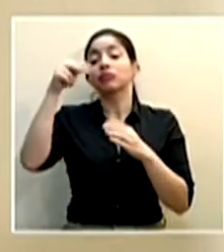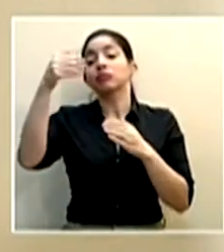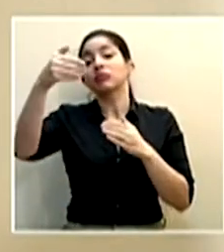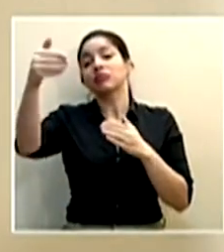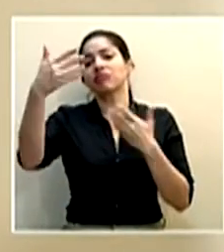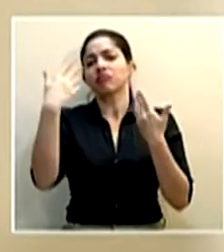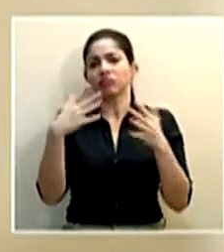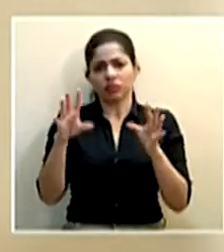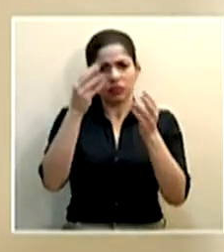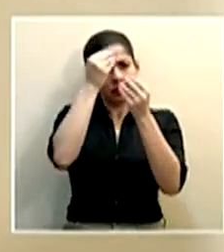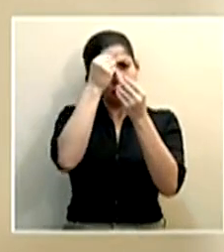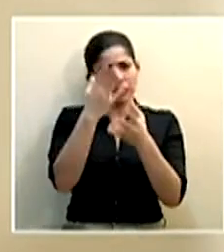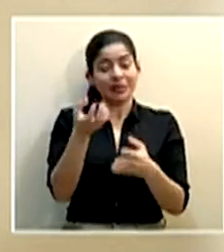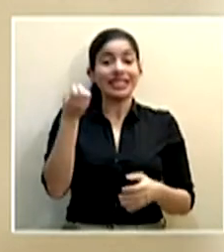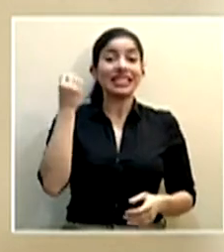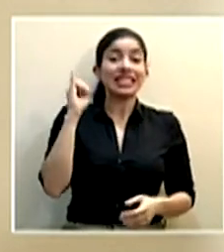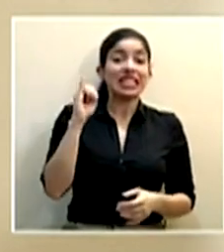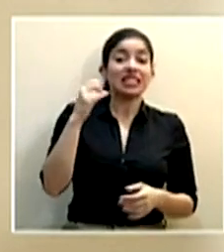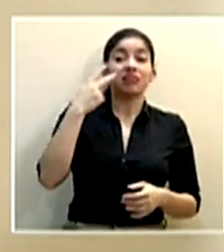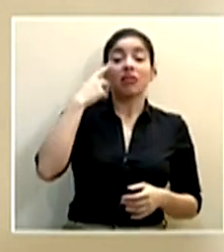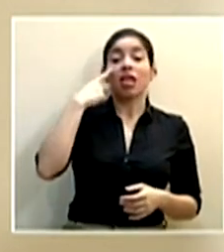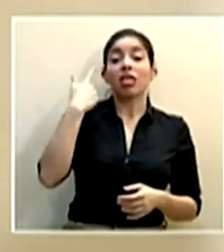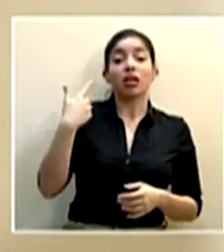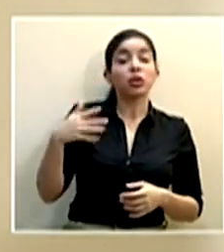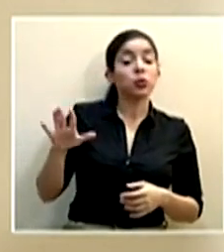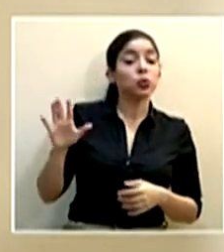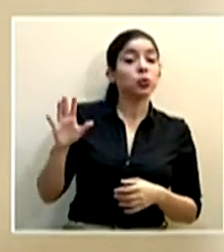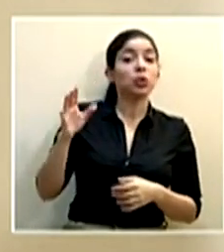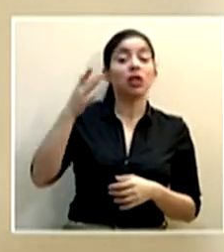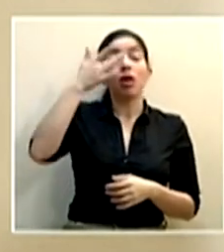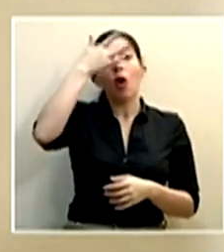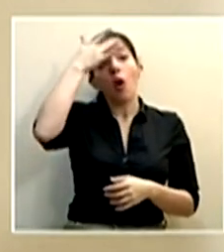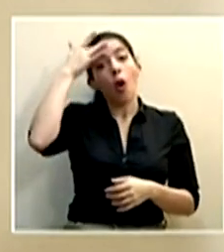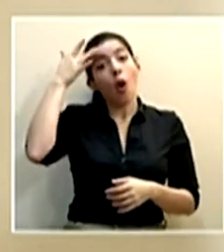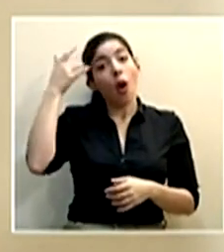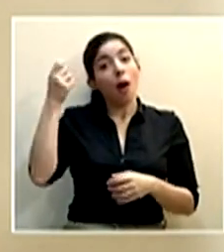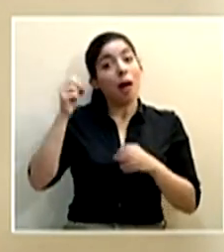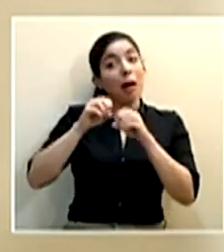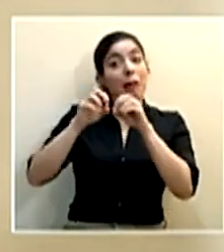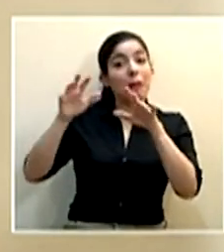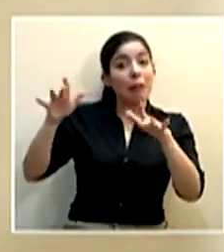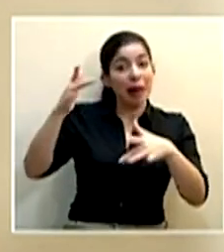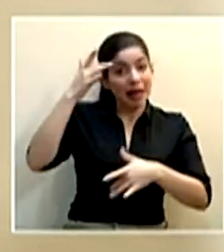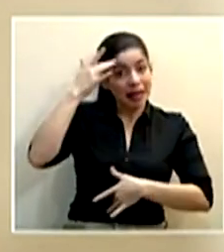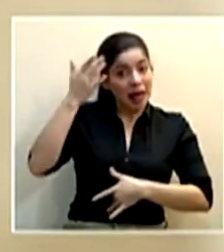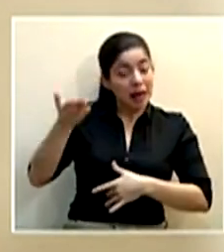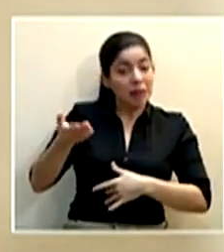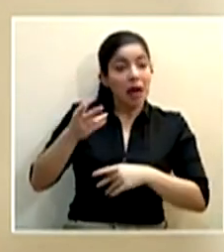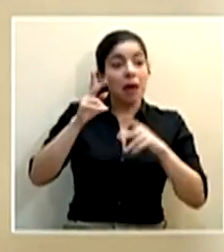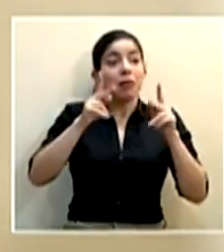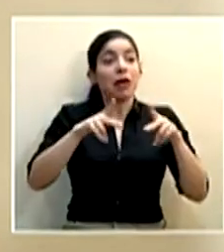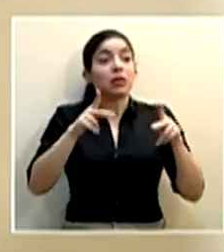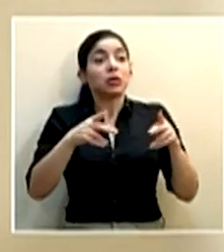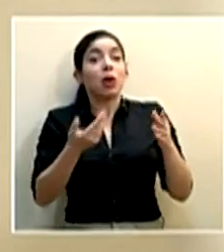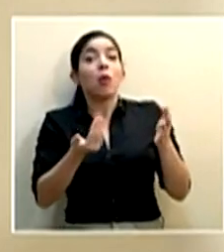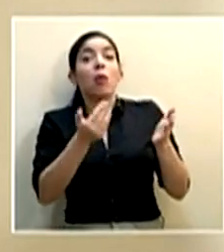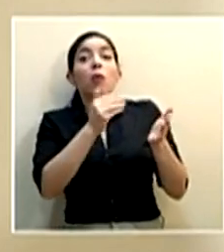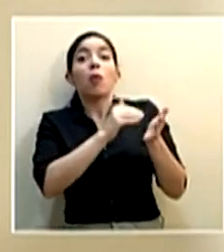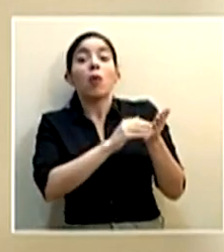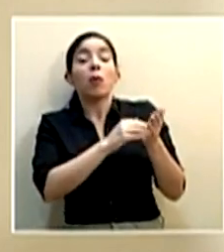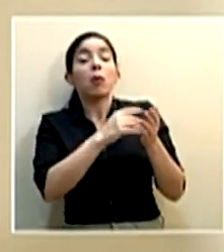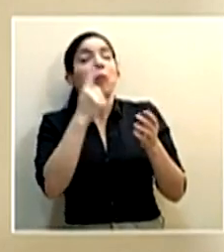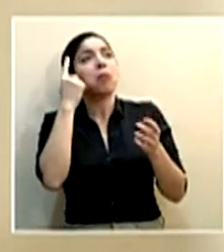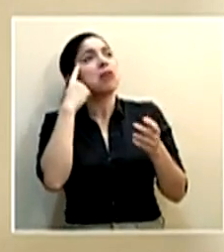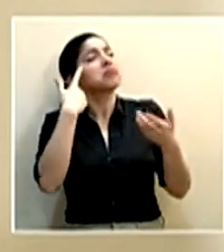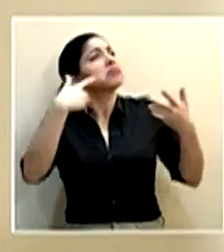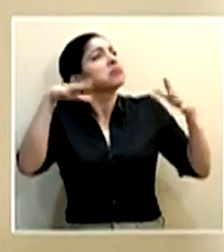hablado nosotros, si descuidamos y se nos olvidó que estaba la pandemia de por medio, si la gente empieza a pensar